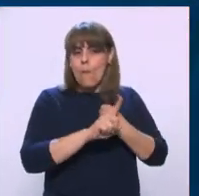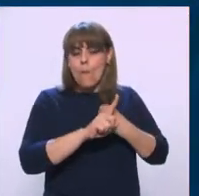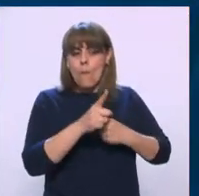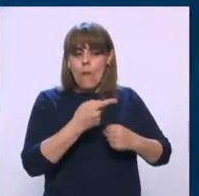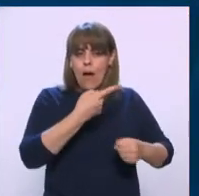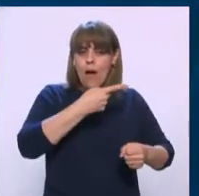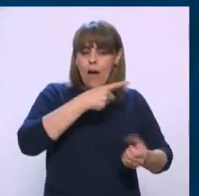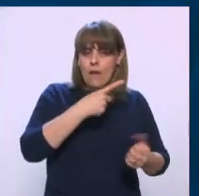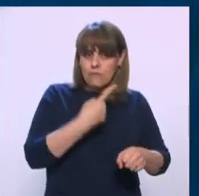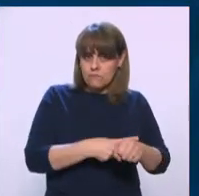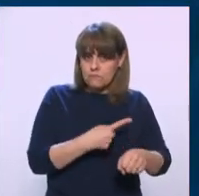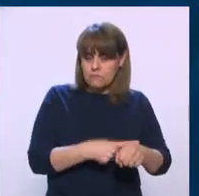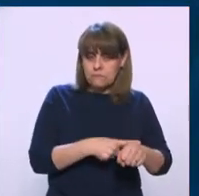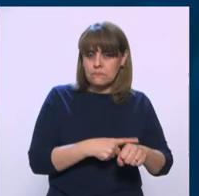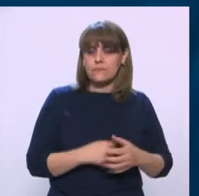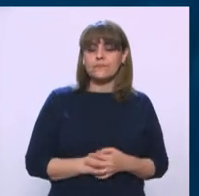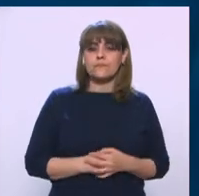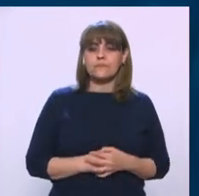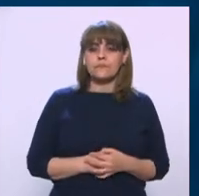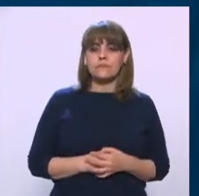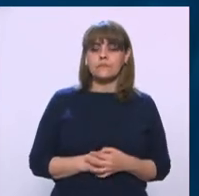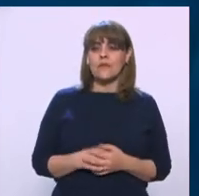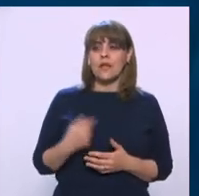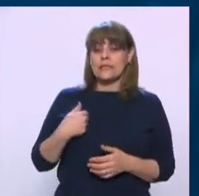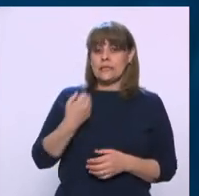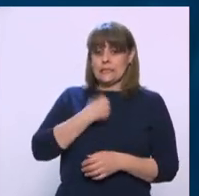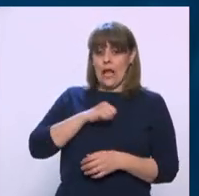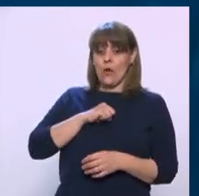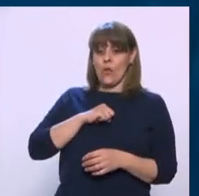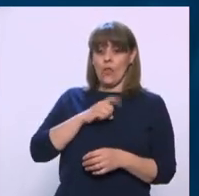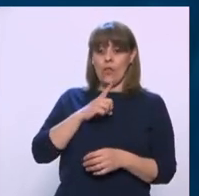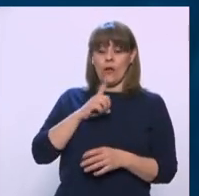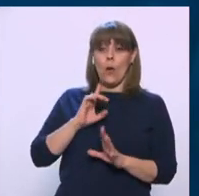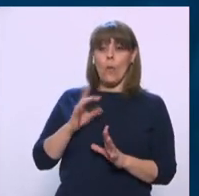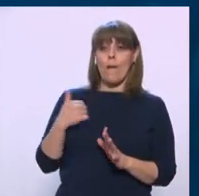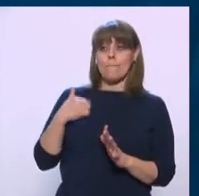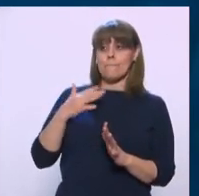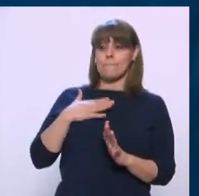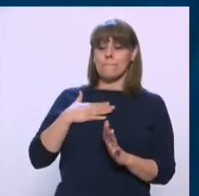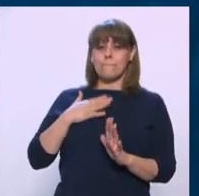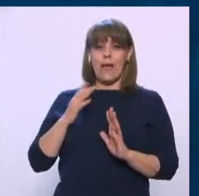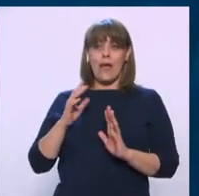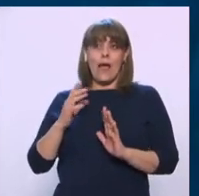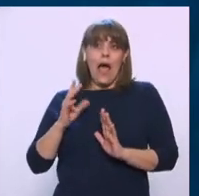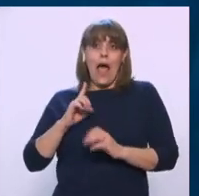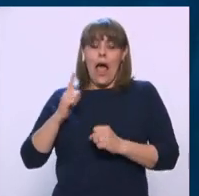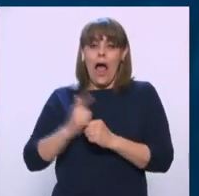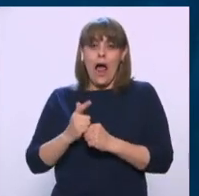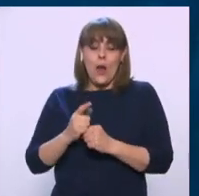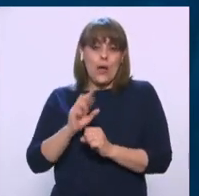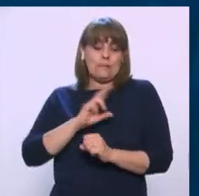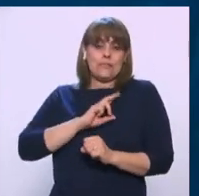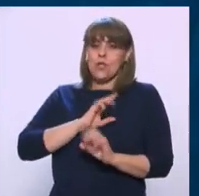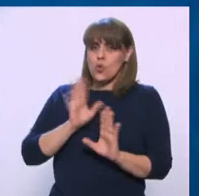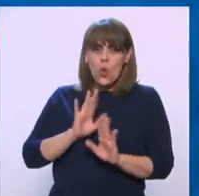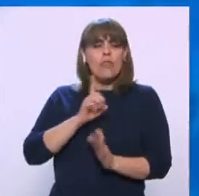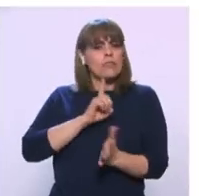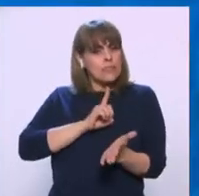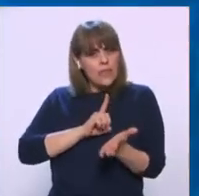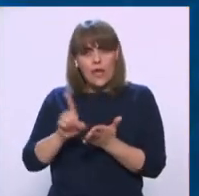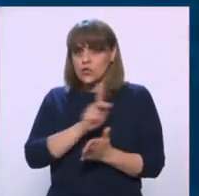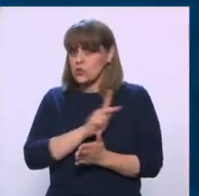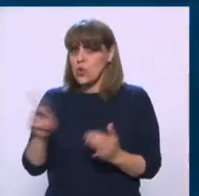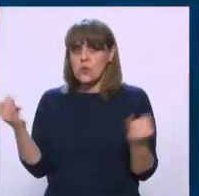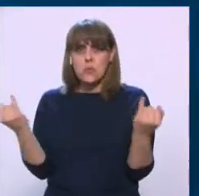presidente y yo es que yo no pienso que la salud sea privilegio, sino derecho. Todos tenemos derecho a una salud asequible.